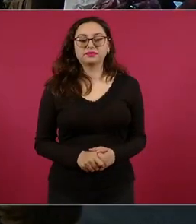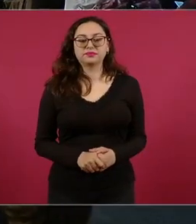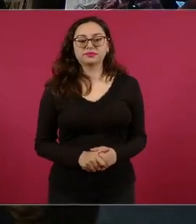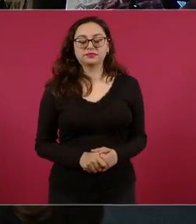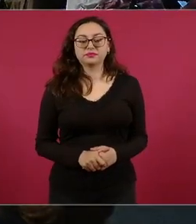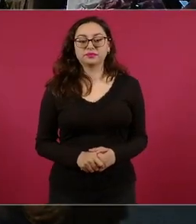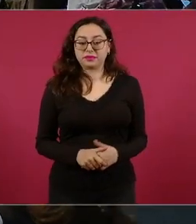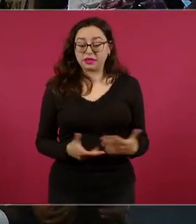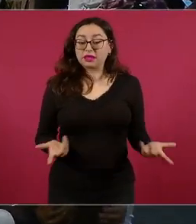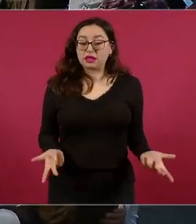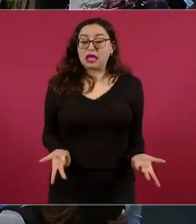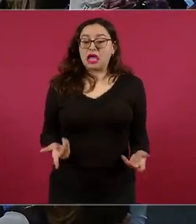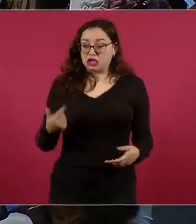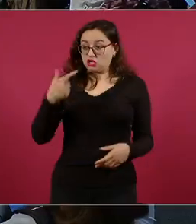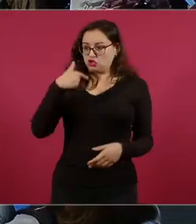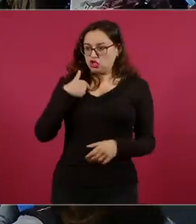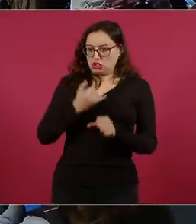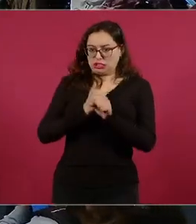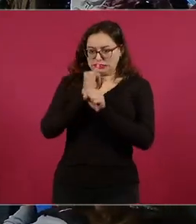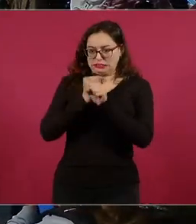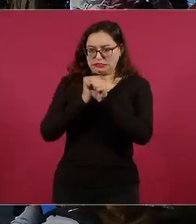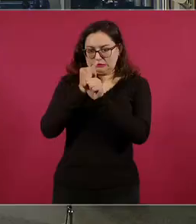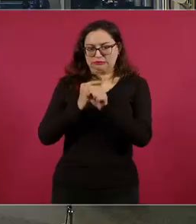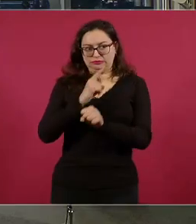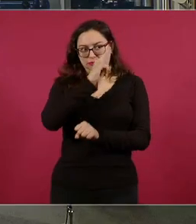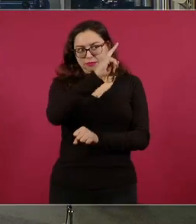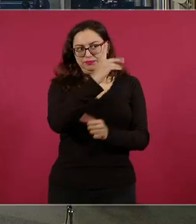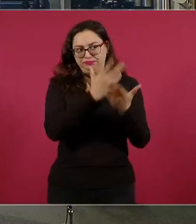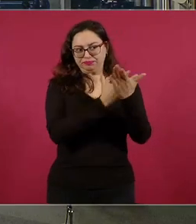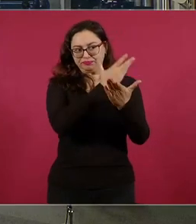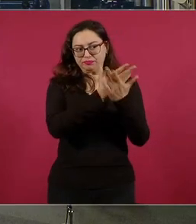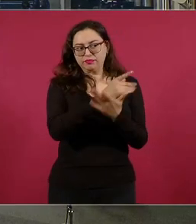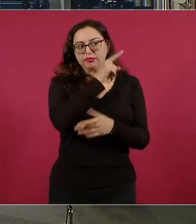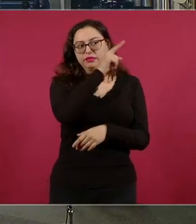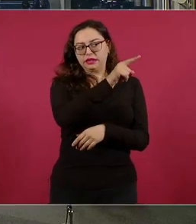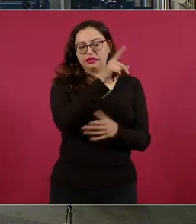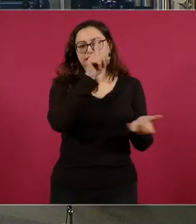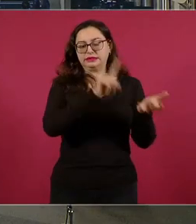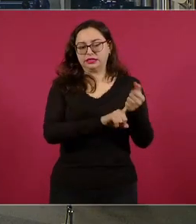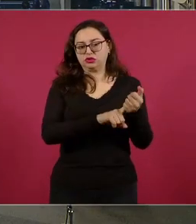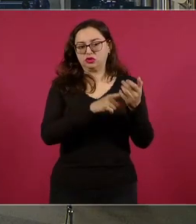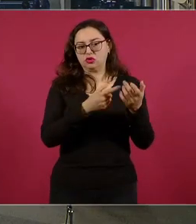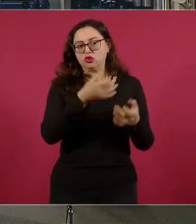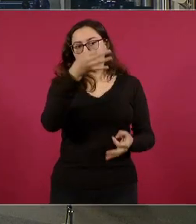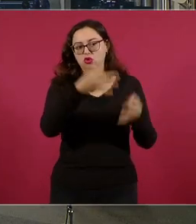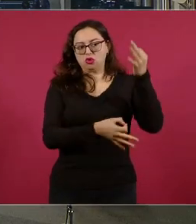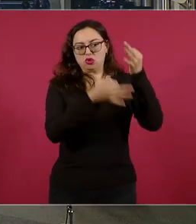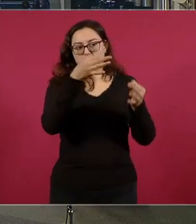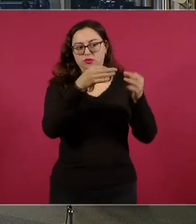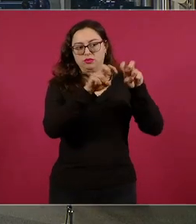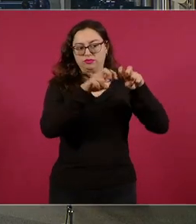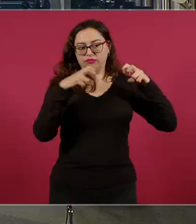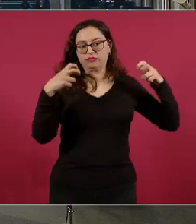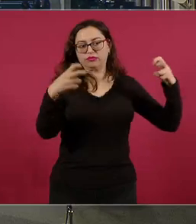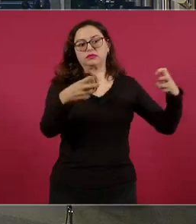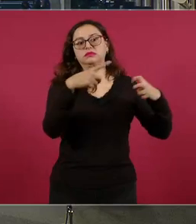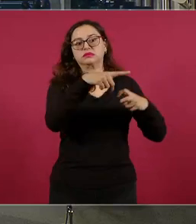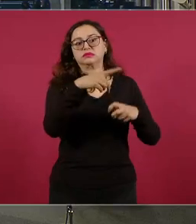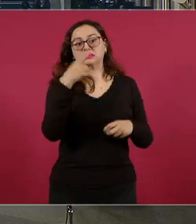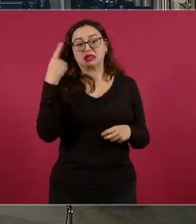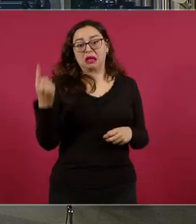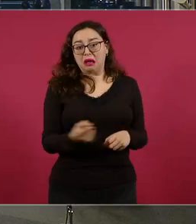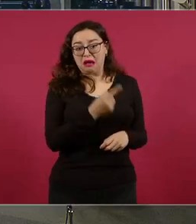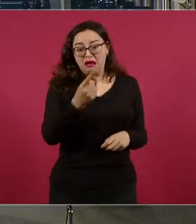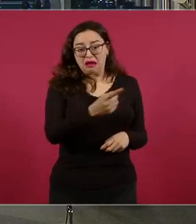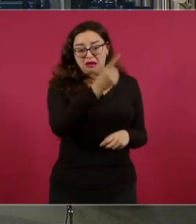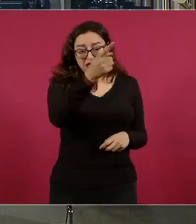que propone el presidente Biden busca limitar el mandato vitalicio de los consejeros de la Corte Suprema y un código de ética que más o menos va en